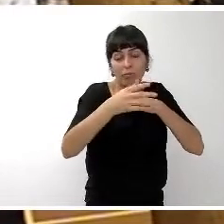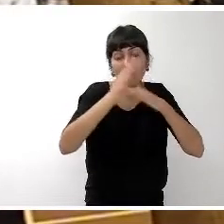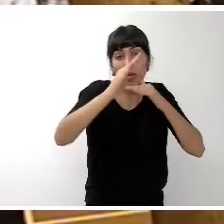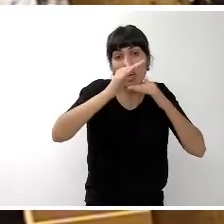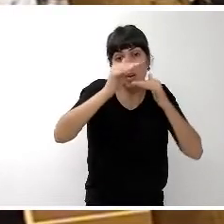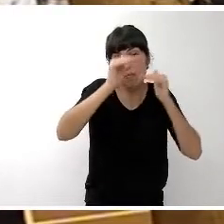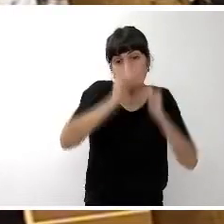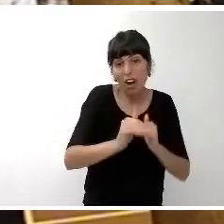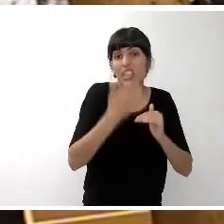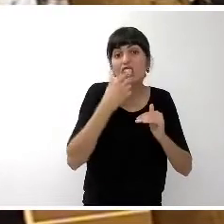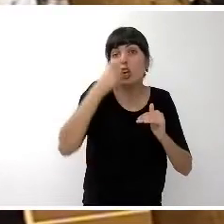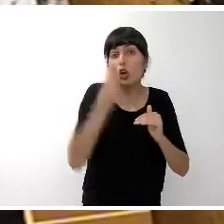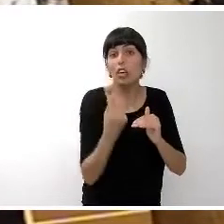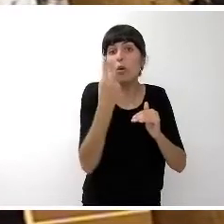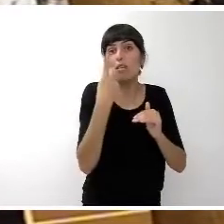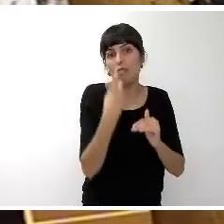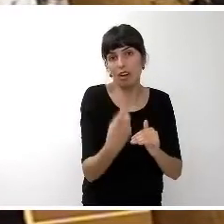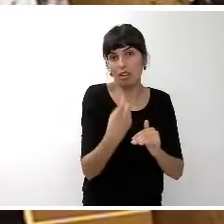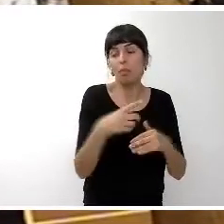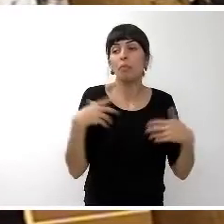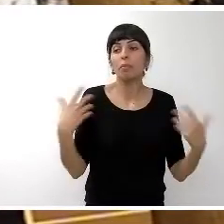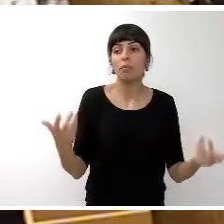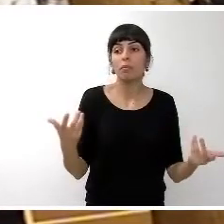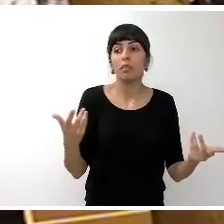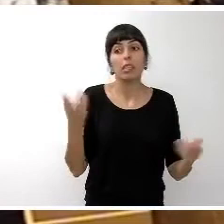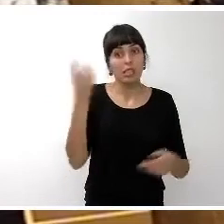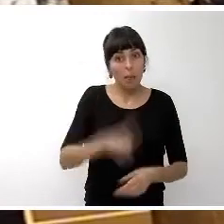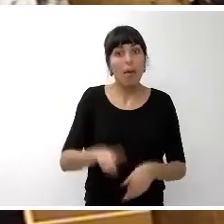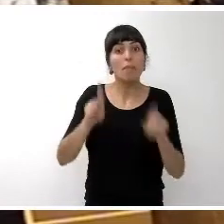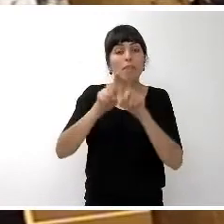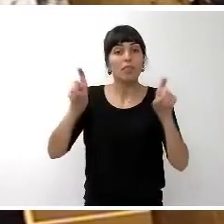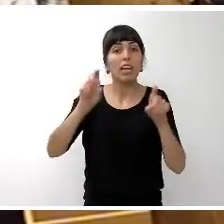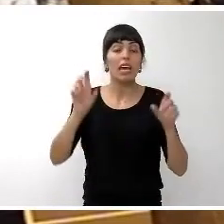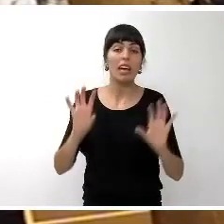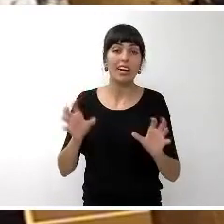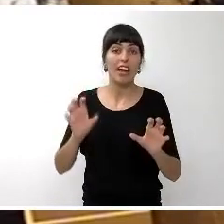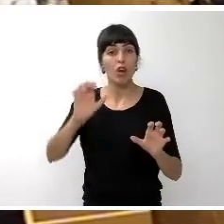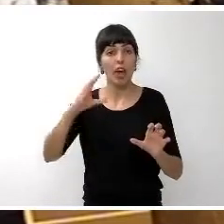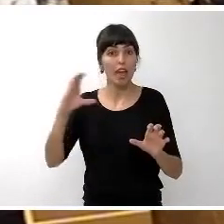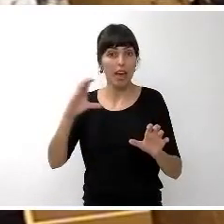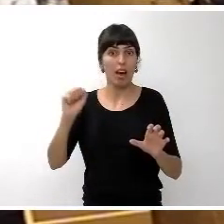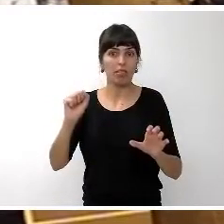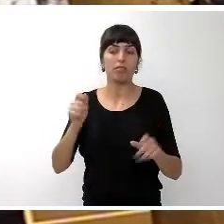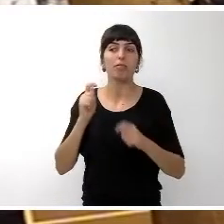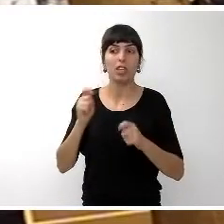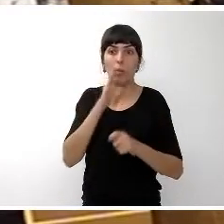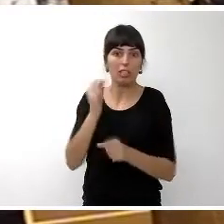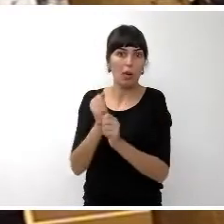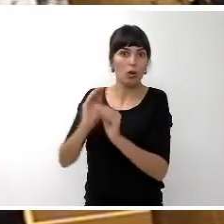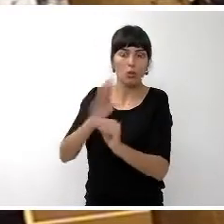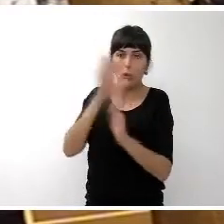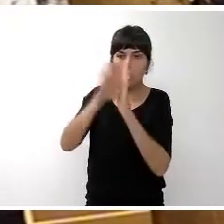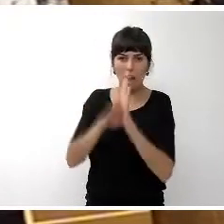apoyamos la propuesta en la modalidad de comunicación a Radio ECA. Felicitamos su gran labor por todos esos programas que conocemos todos,